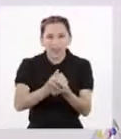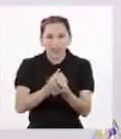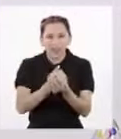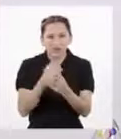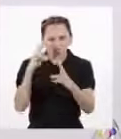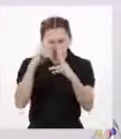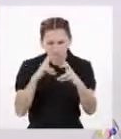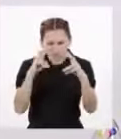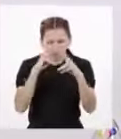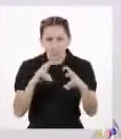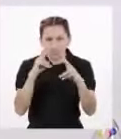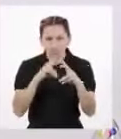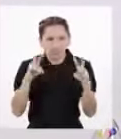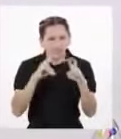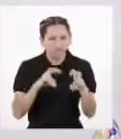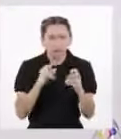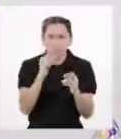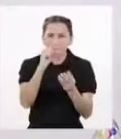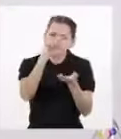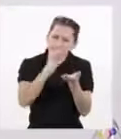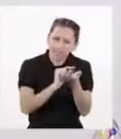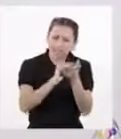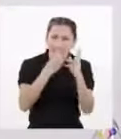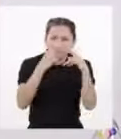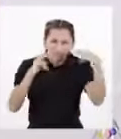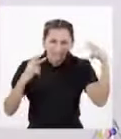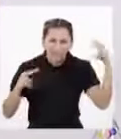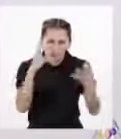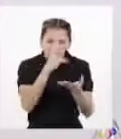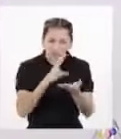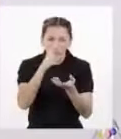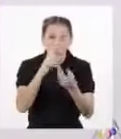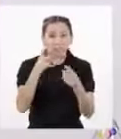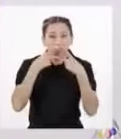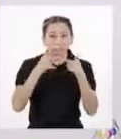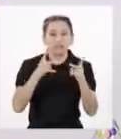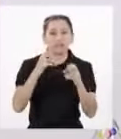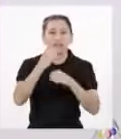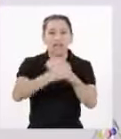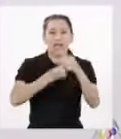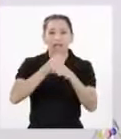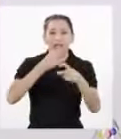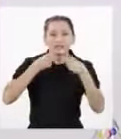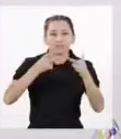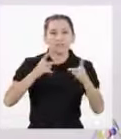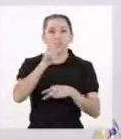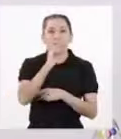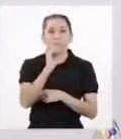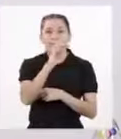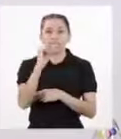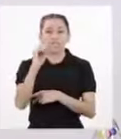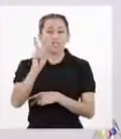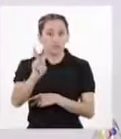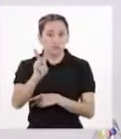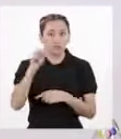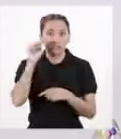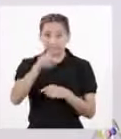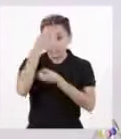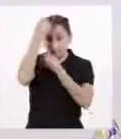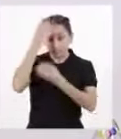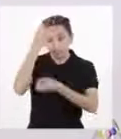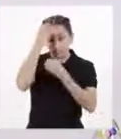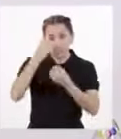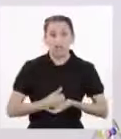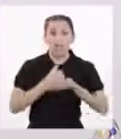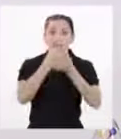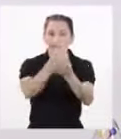de todos los cereales de cultivo La secuencia completa fue publicada en el año 2002 Así, esta información ha ayudado